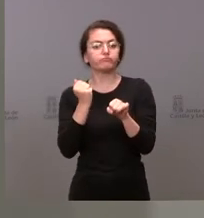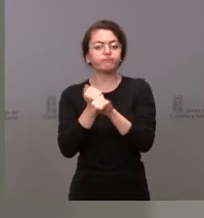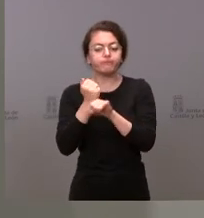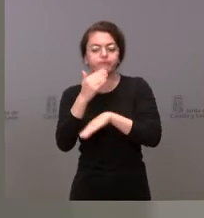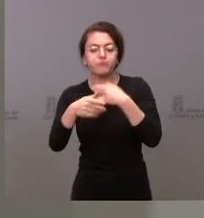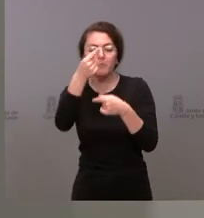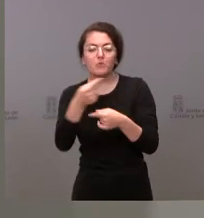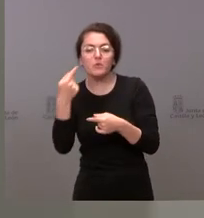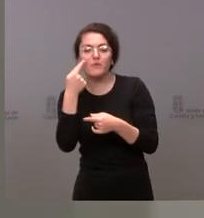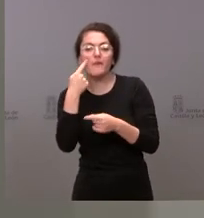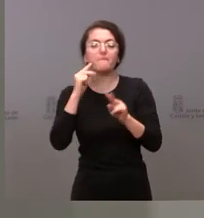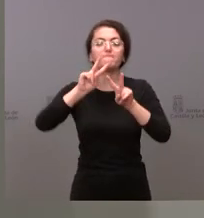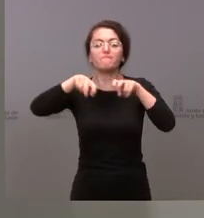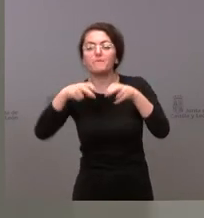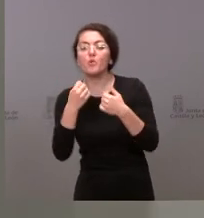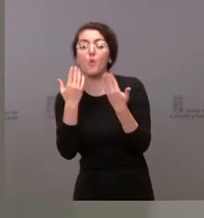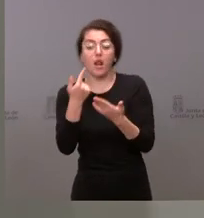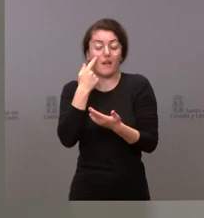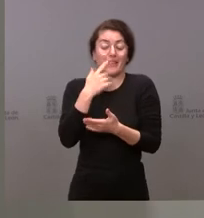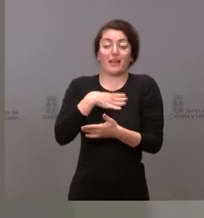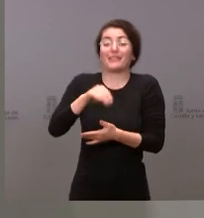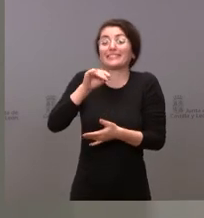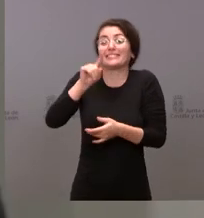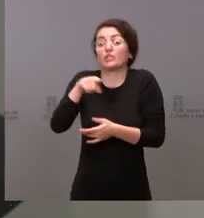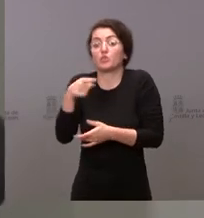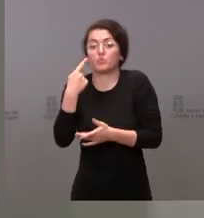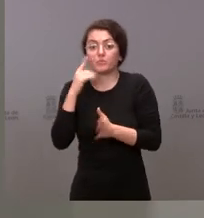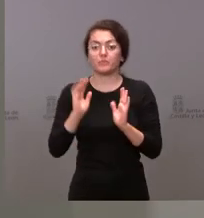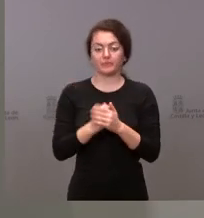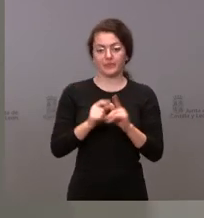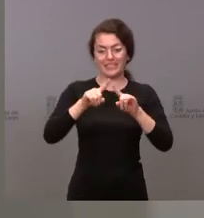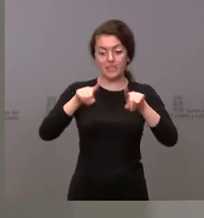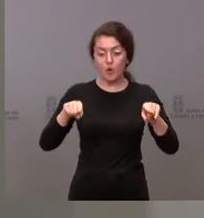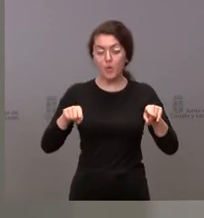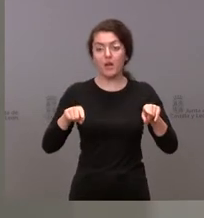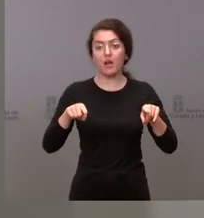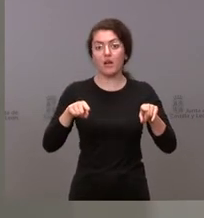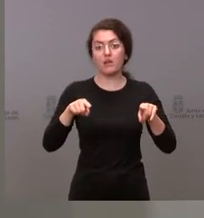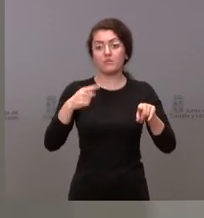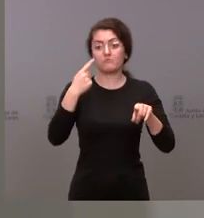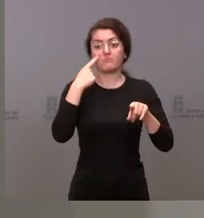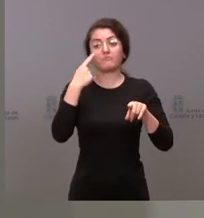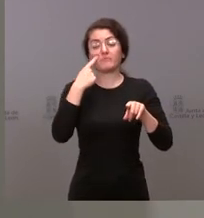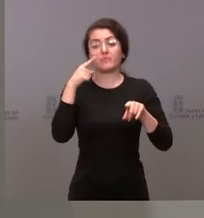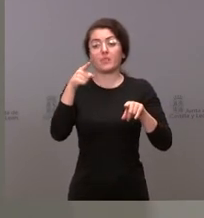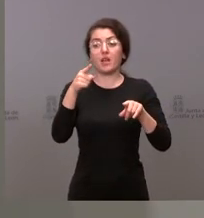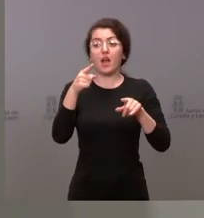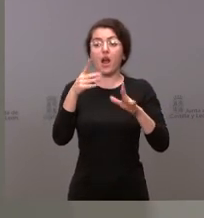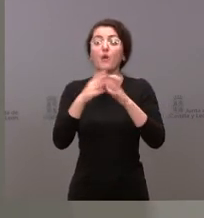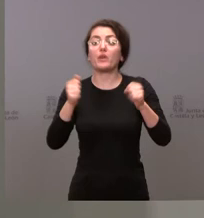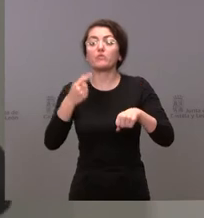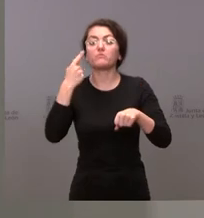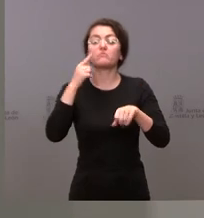ver que es posible y que no es posible Segovia va a tener un concierto que le va a permitir tener